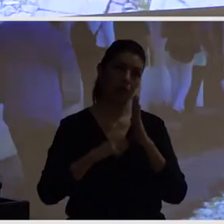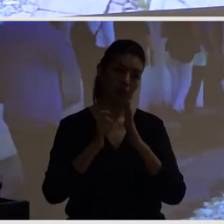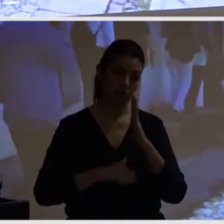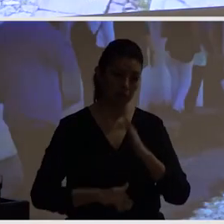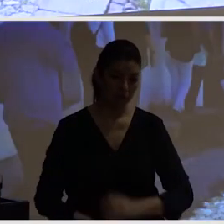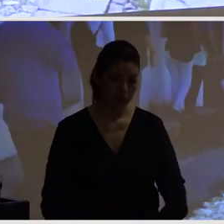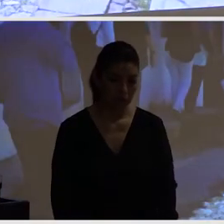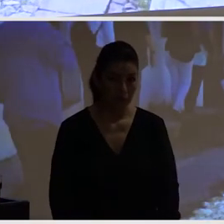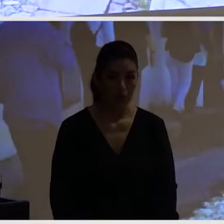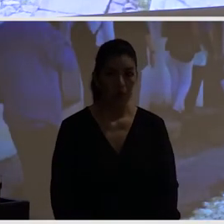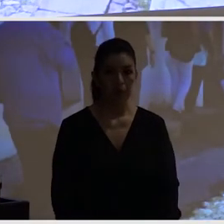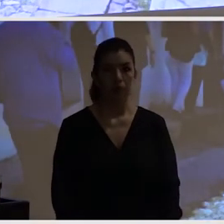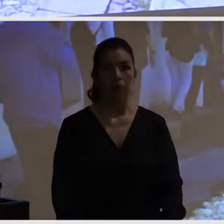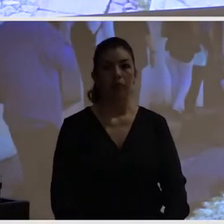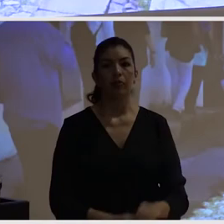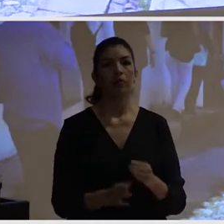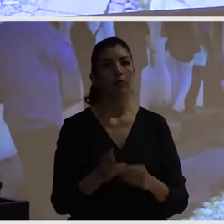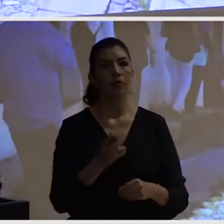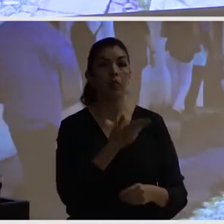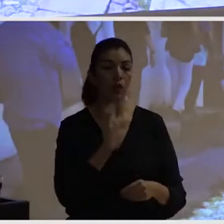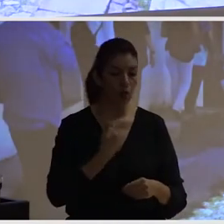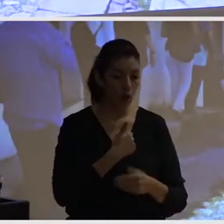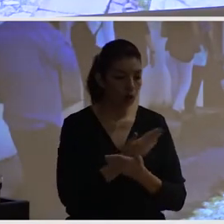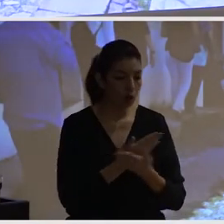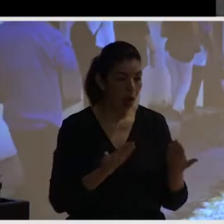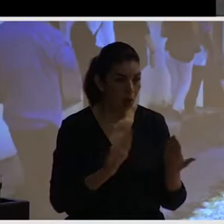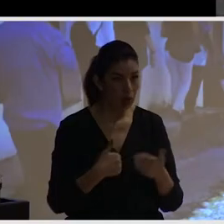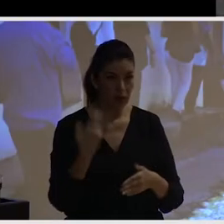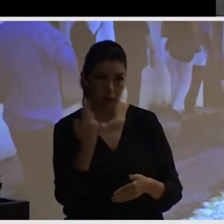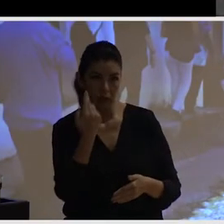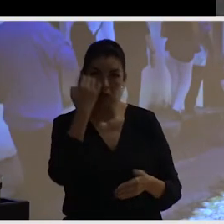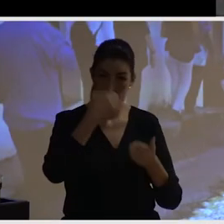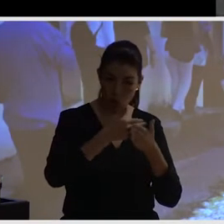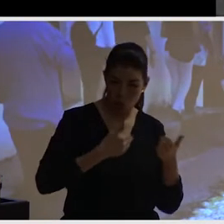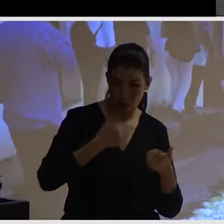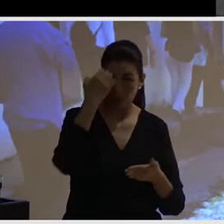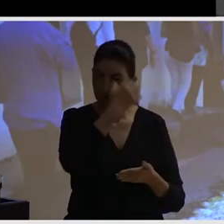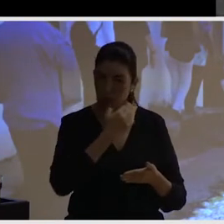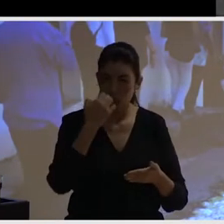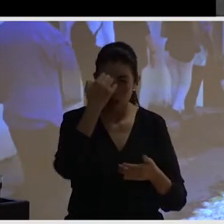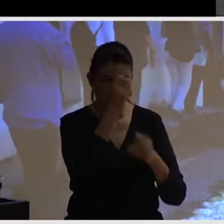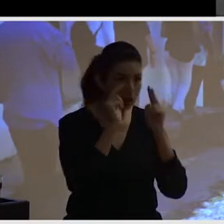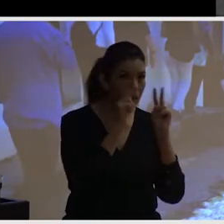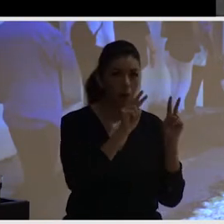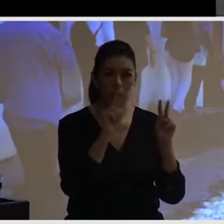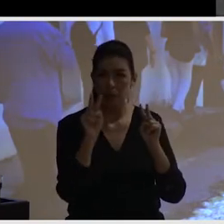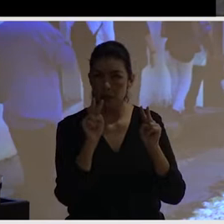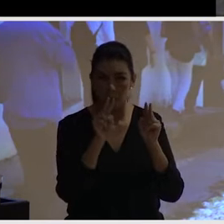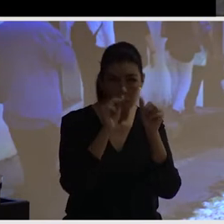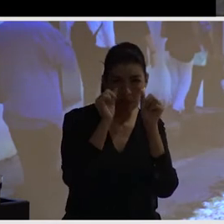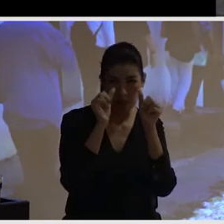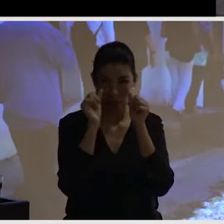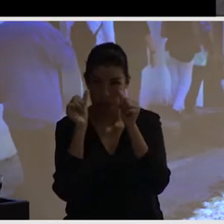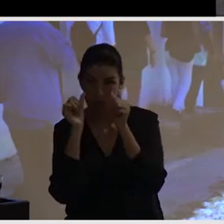Entonces, estamos interesados en medir estas señales. Al fin y cabo, todos en los espacios urbanos hacemos las